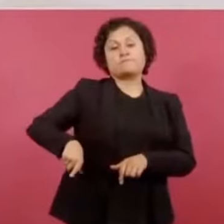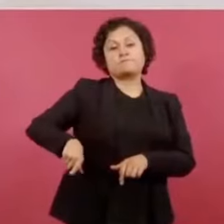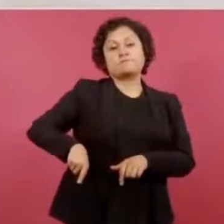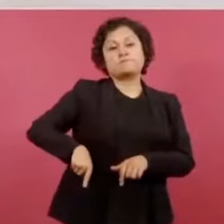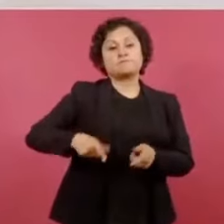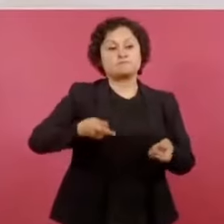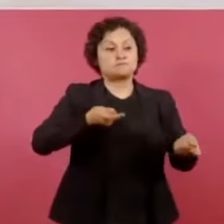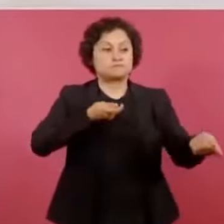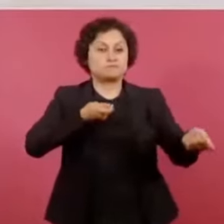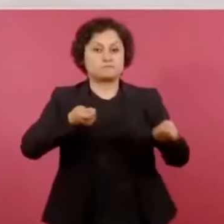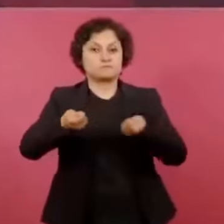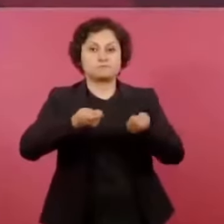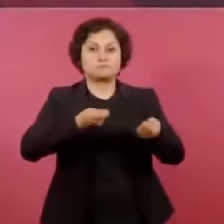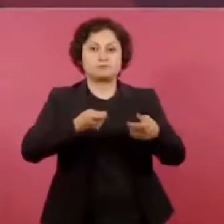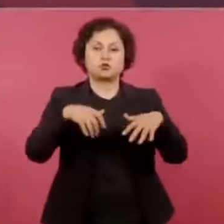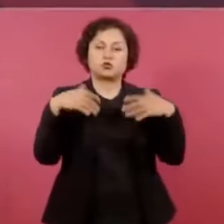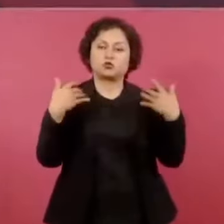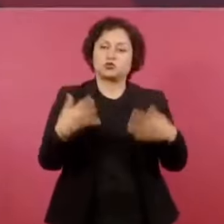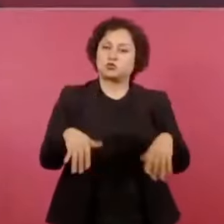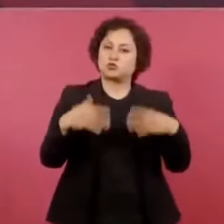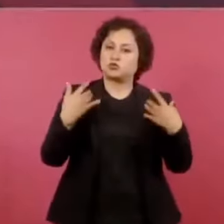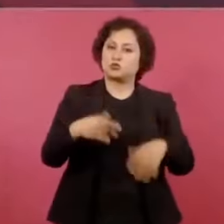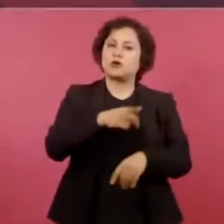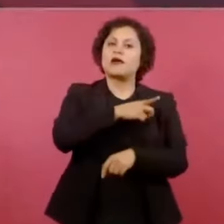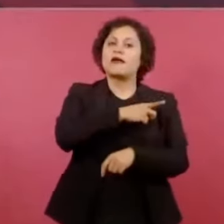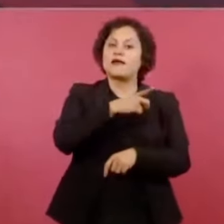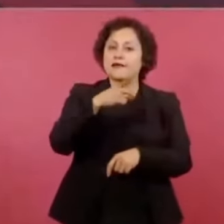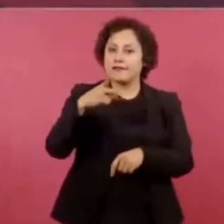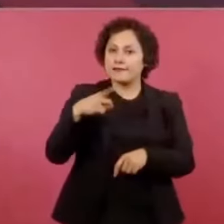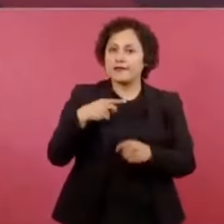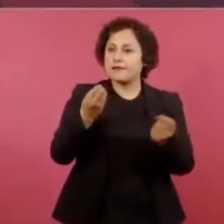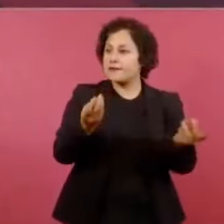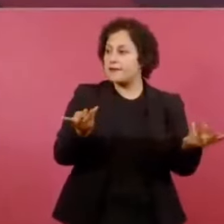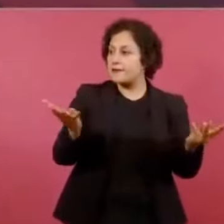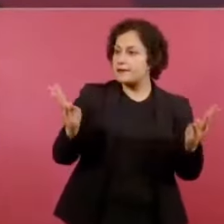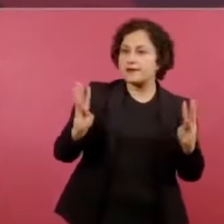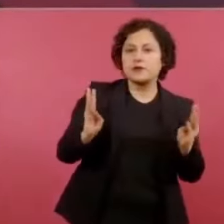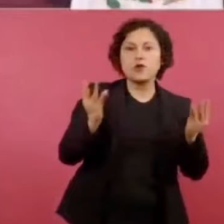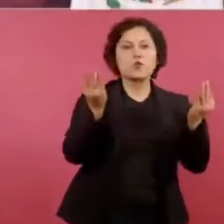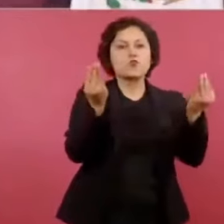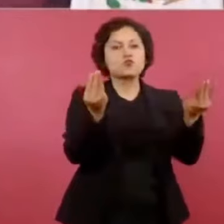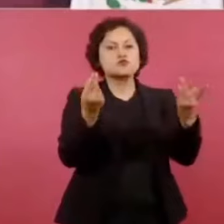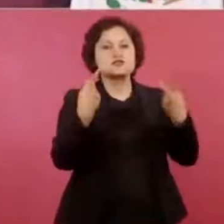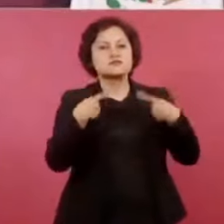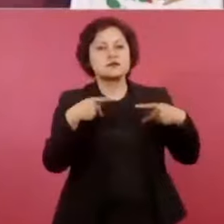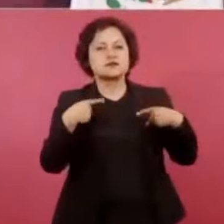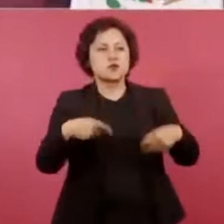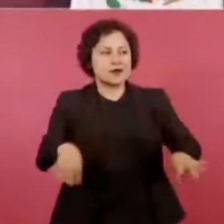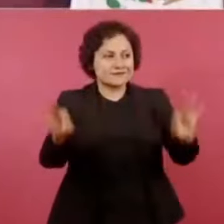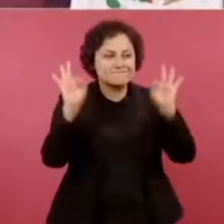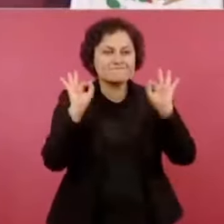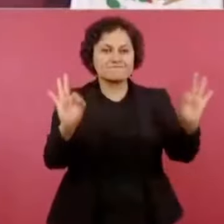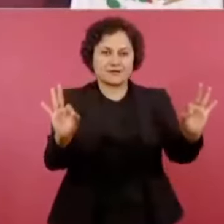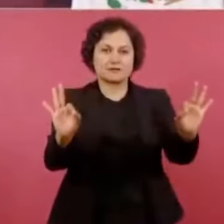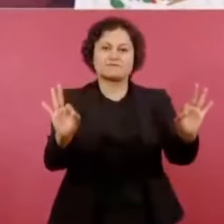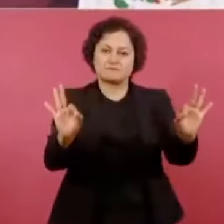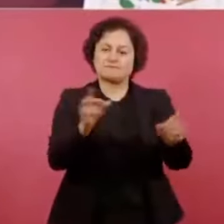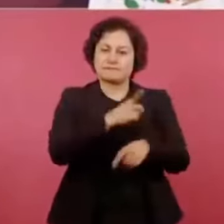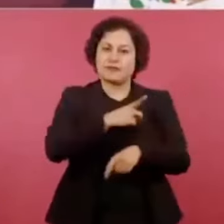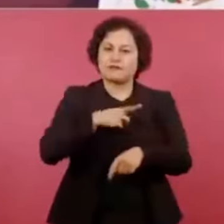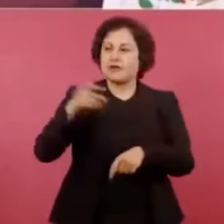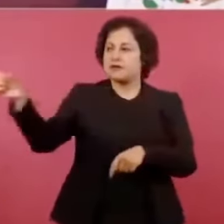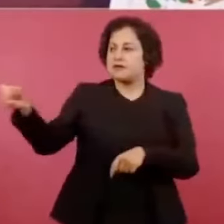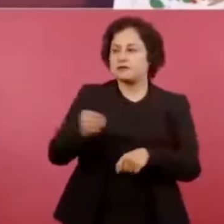muy buenos, muy buenos servidores públicos y los hay, además que tiene uno que andar